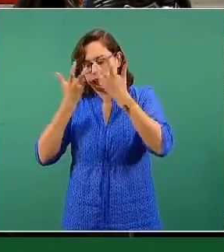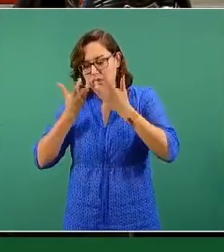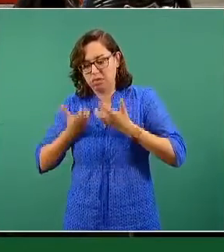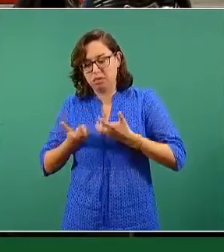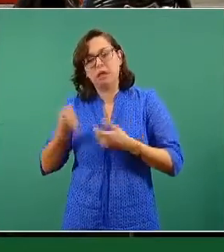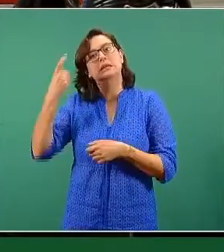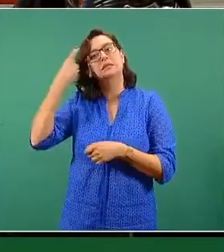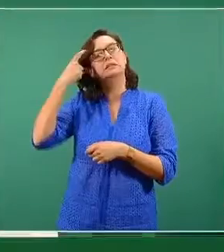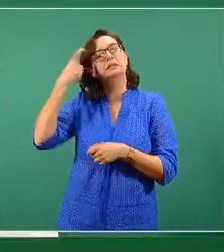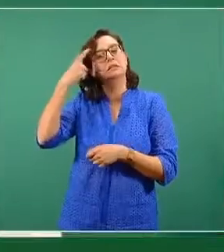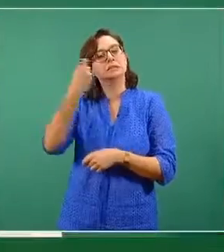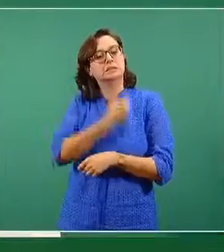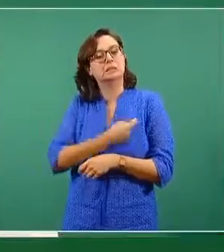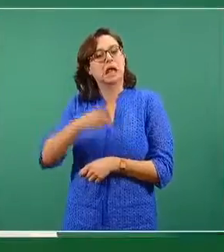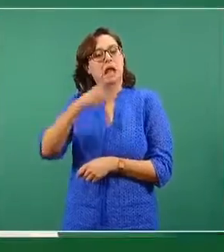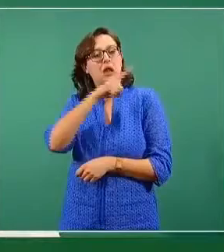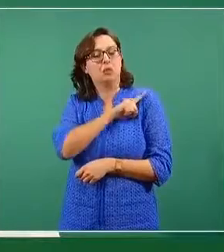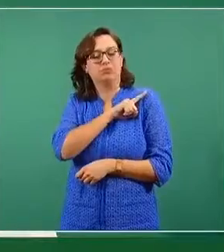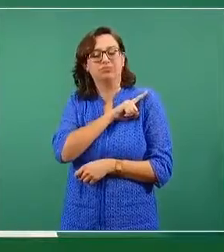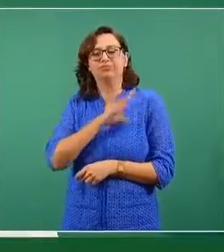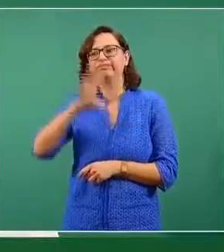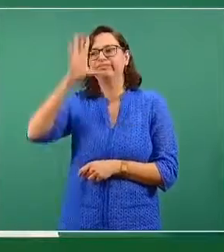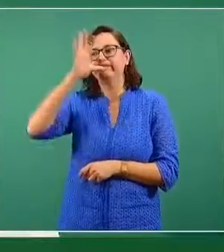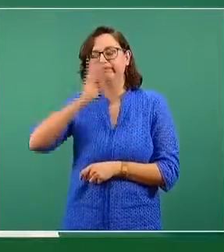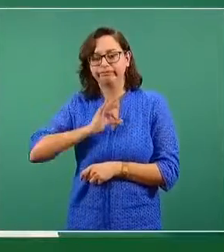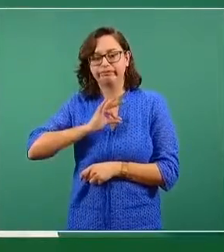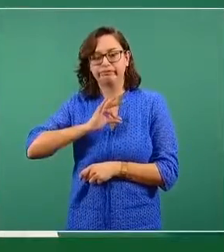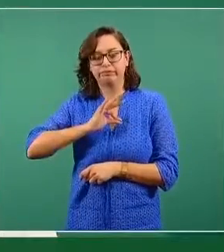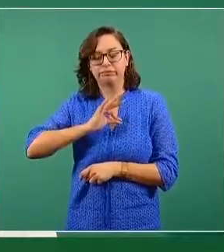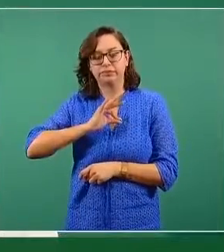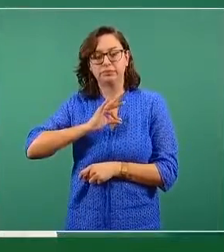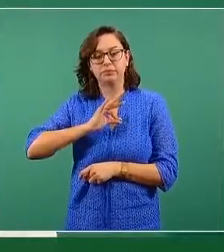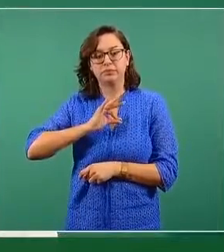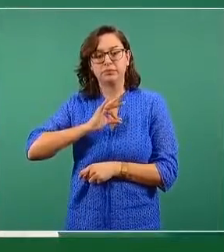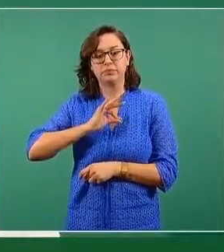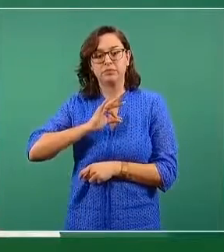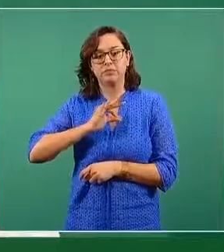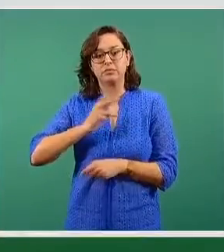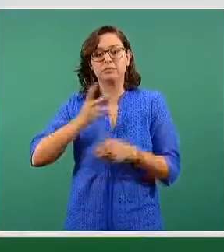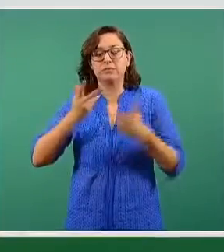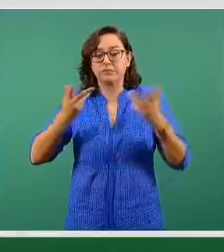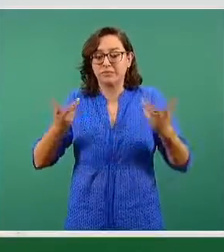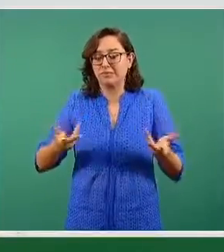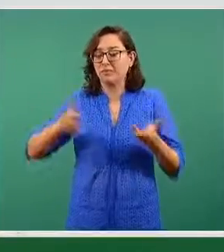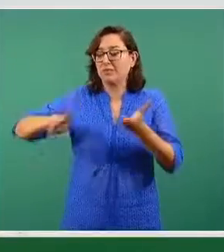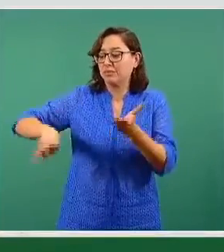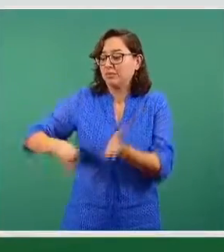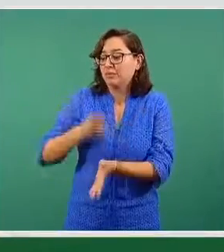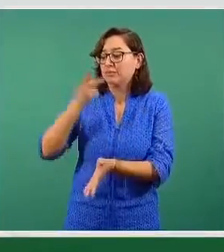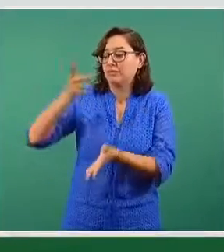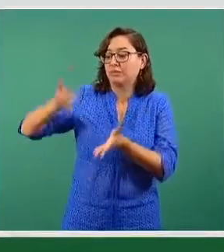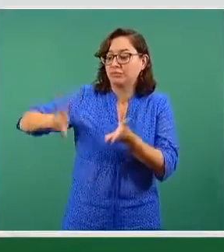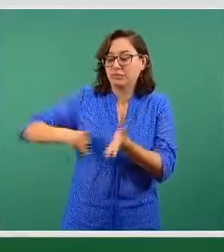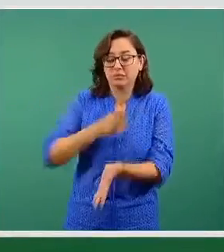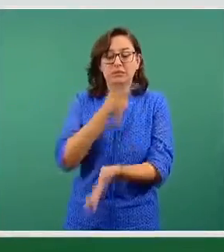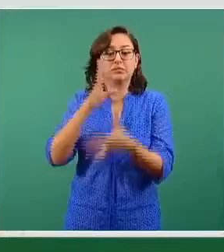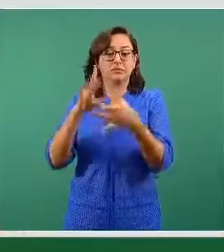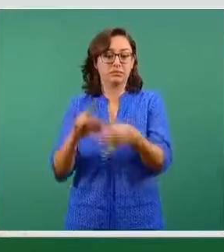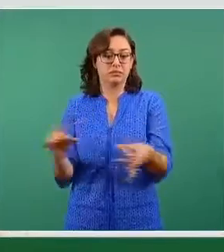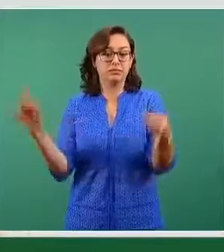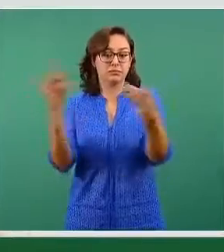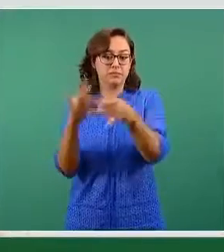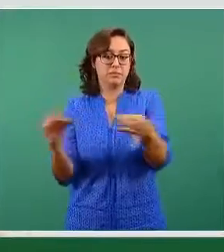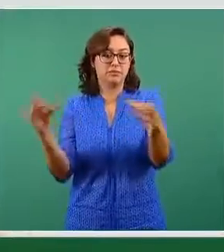mental. Nuestro equipo de salud mental ha tratado este tema varias veces aquí en la conferencia